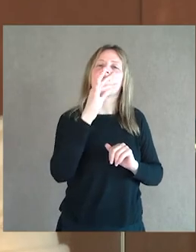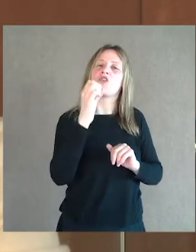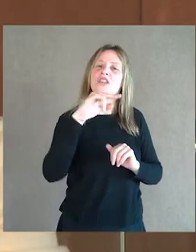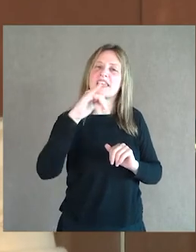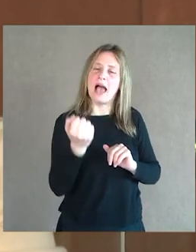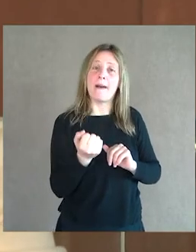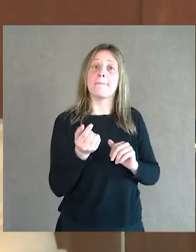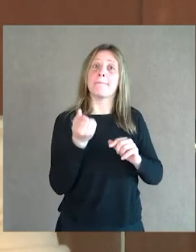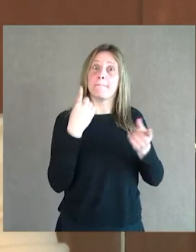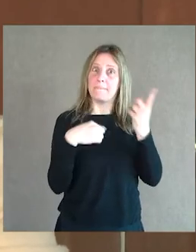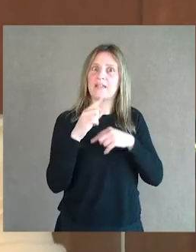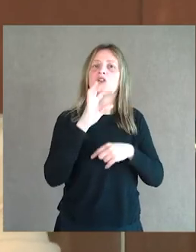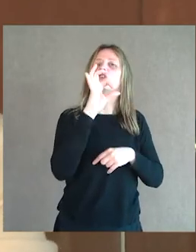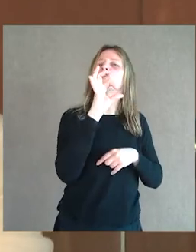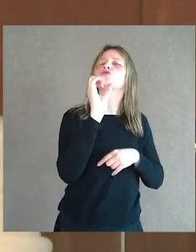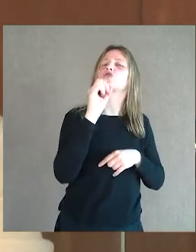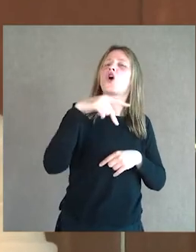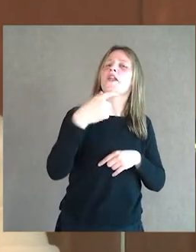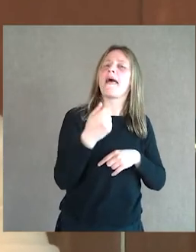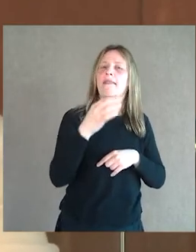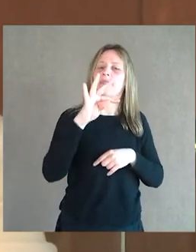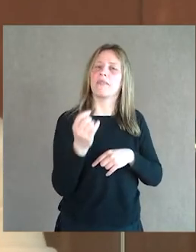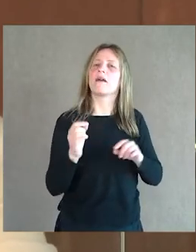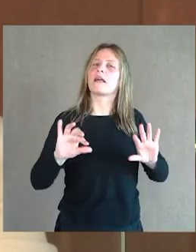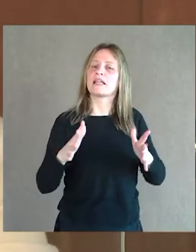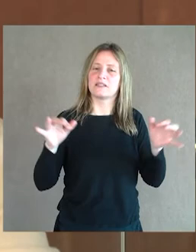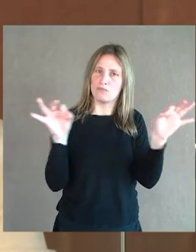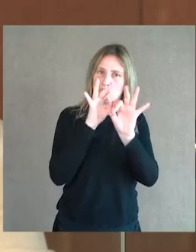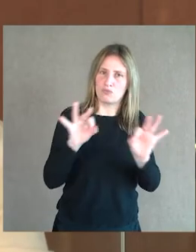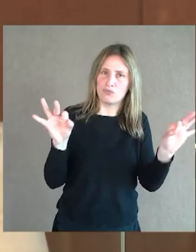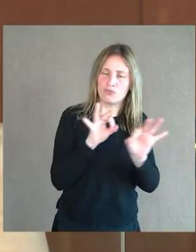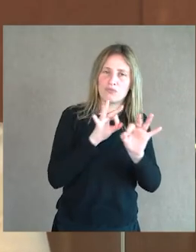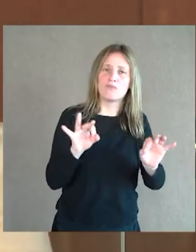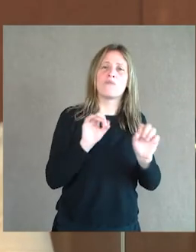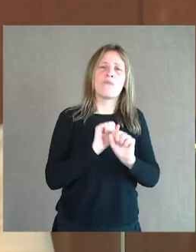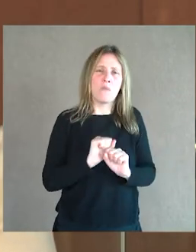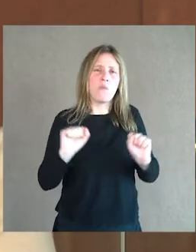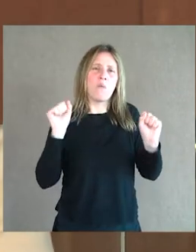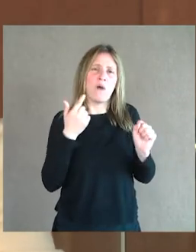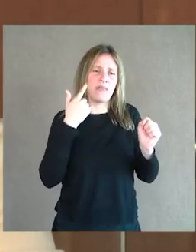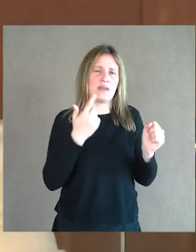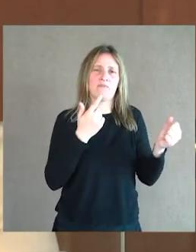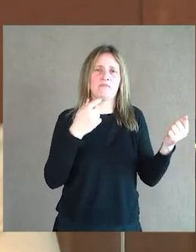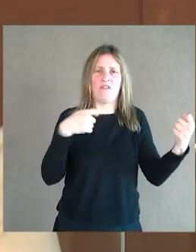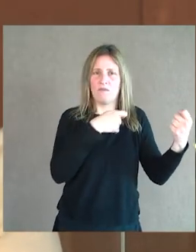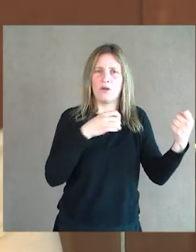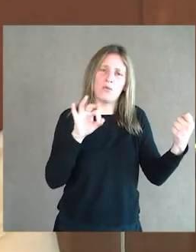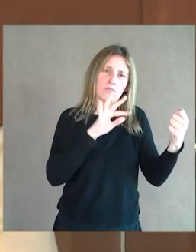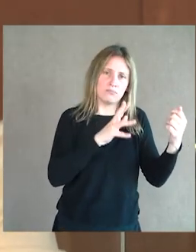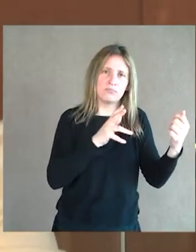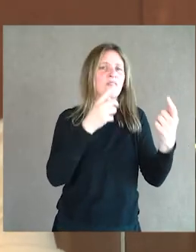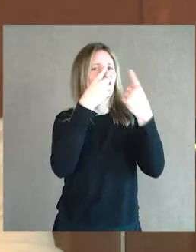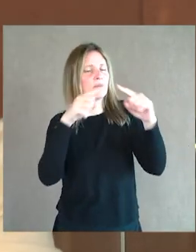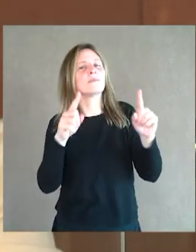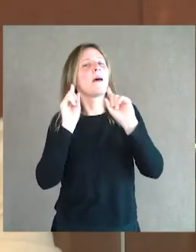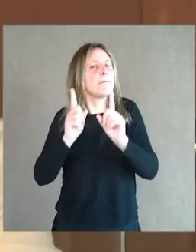que decir que la sonata no solamente es una obra musical que puede ser interpretada por algún instrumento, sino que también es,